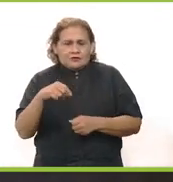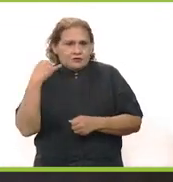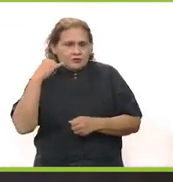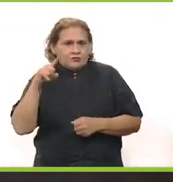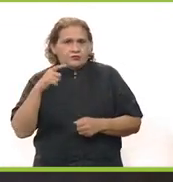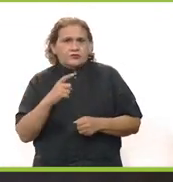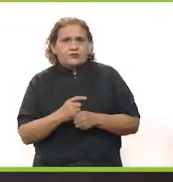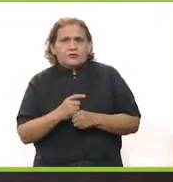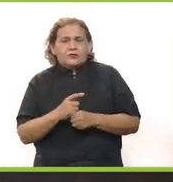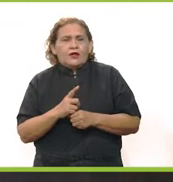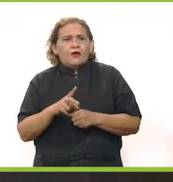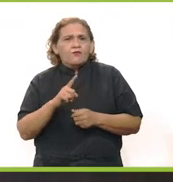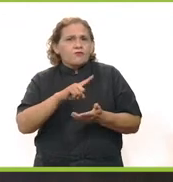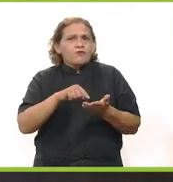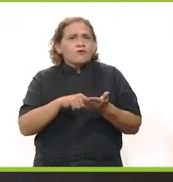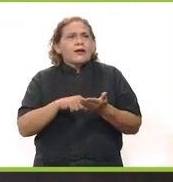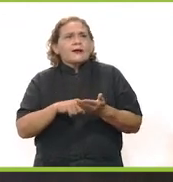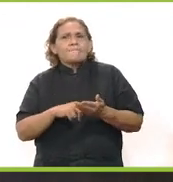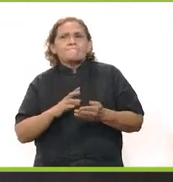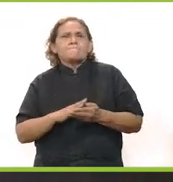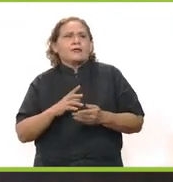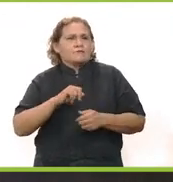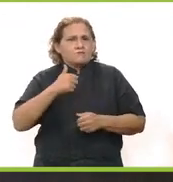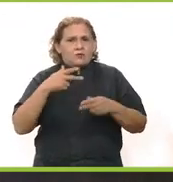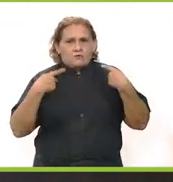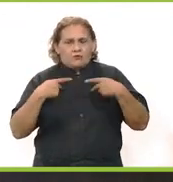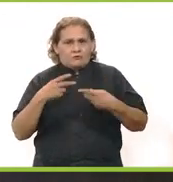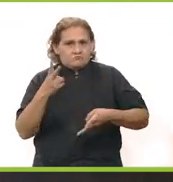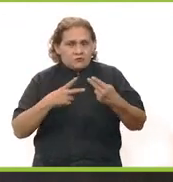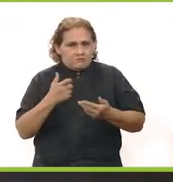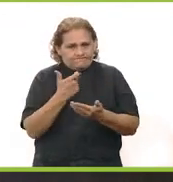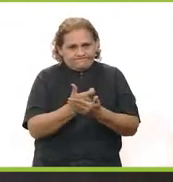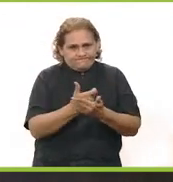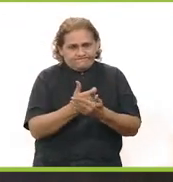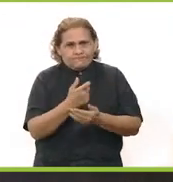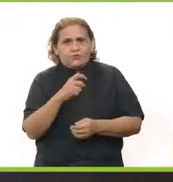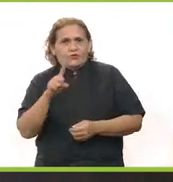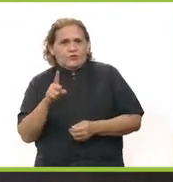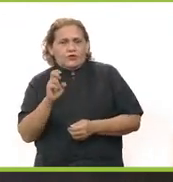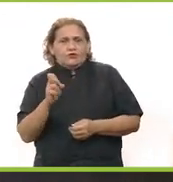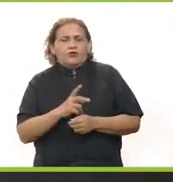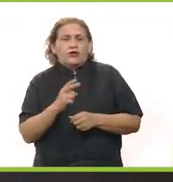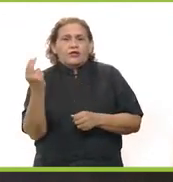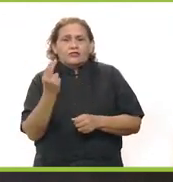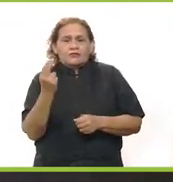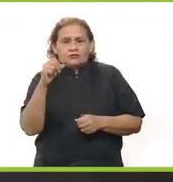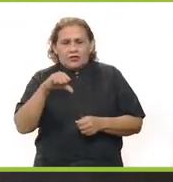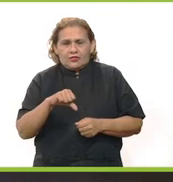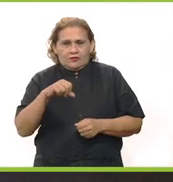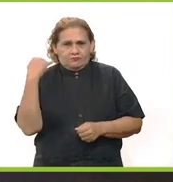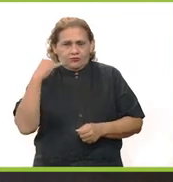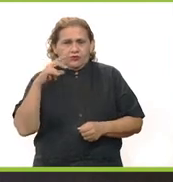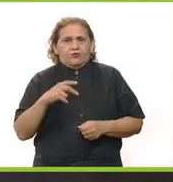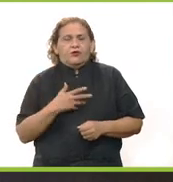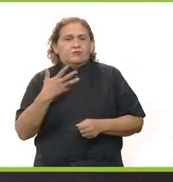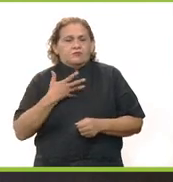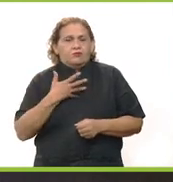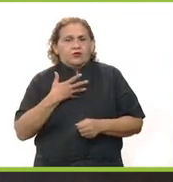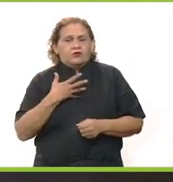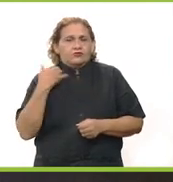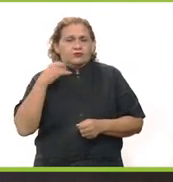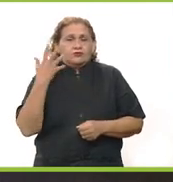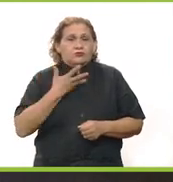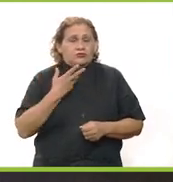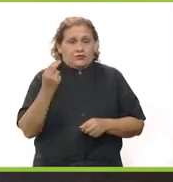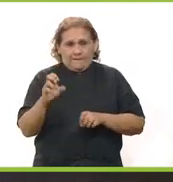también hace que Yucatán sea un lugar muy atractivo para poder tener nuevas inversiones y pues la verdad es que eso es lo que necesitamos hacer. Los yucatecos